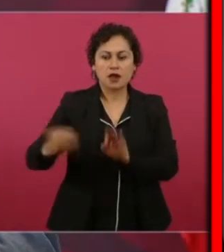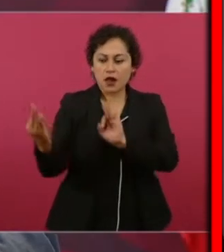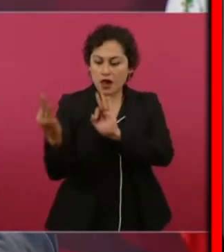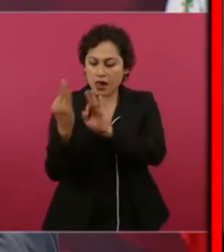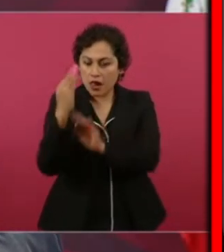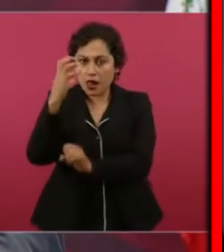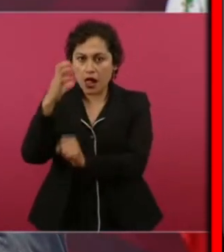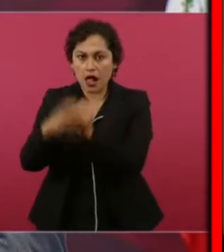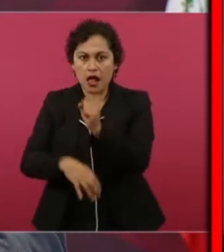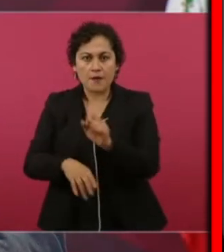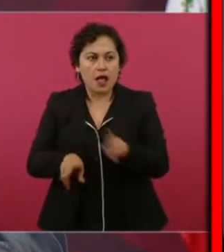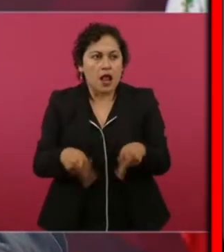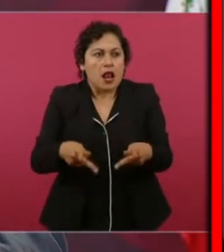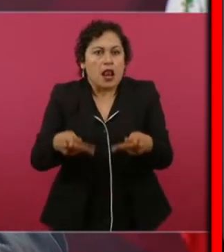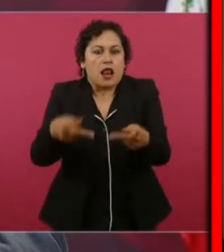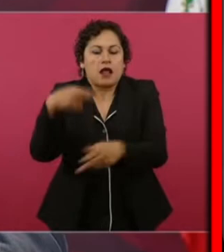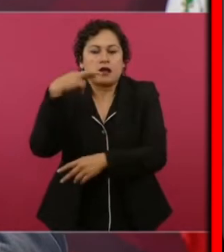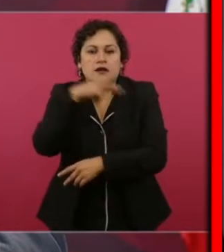lo otro